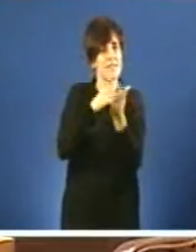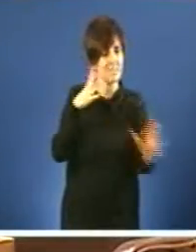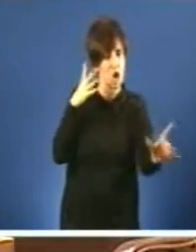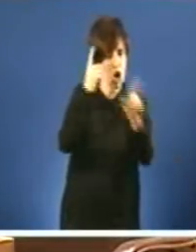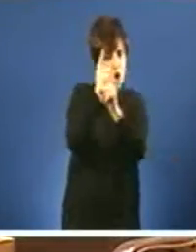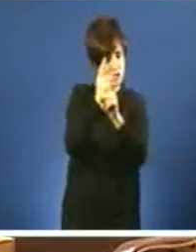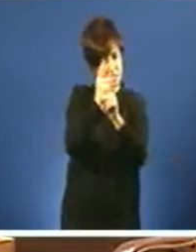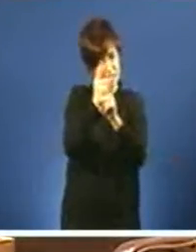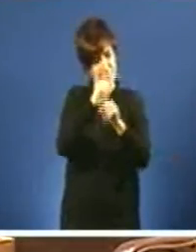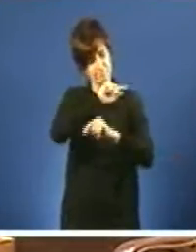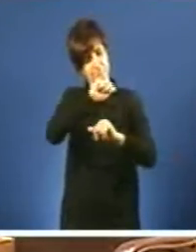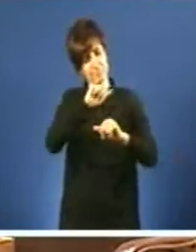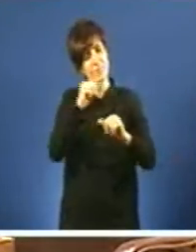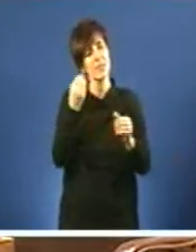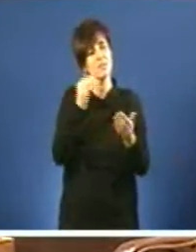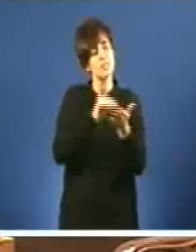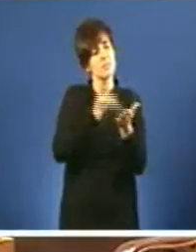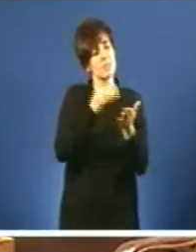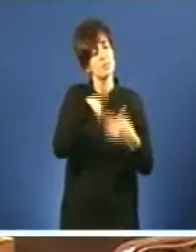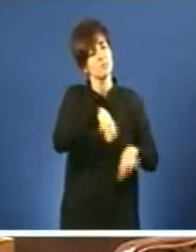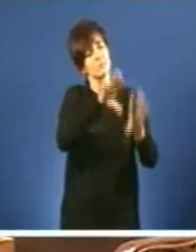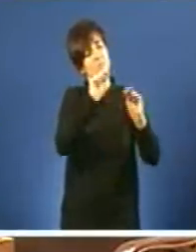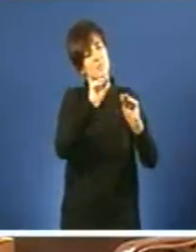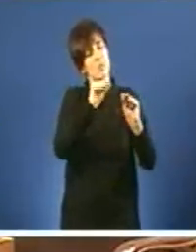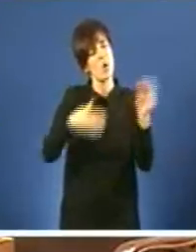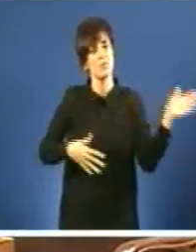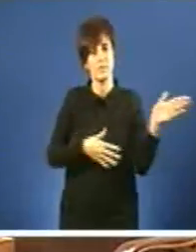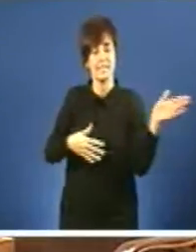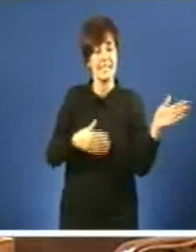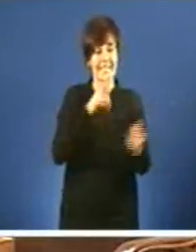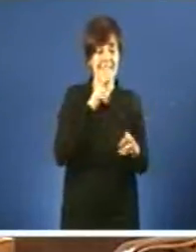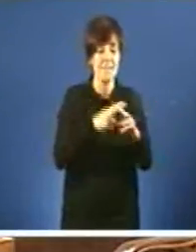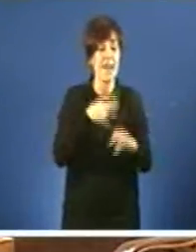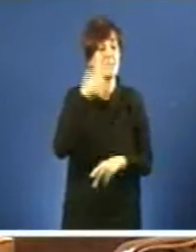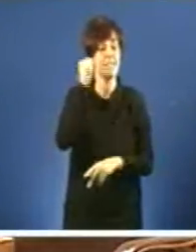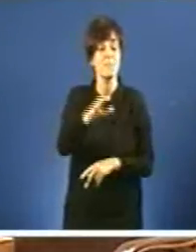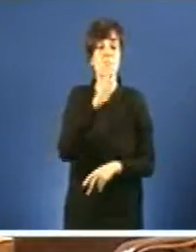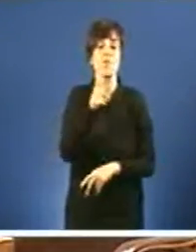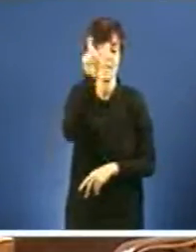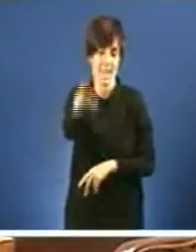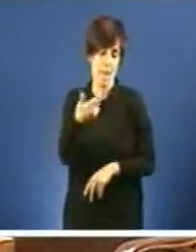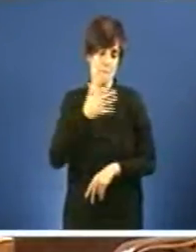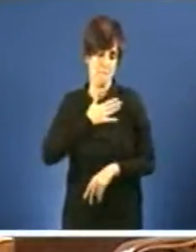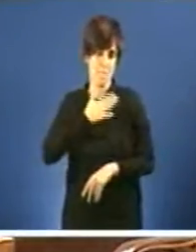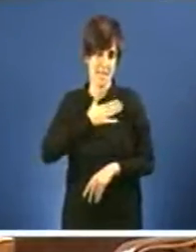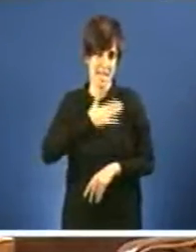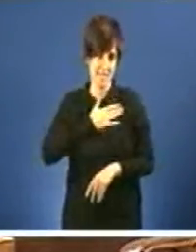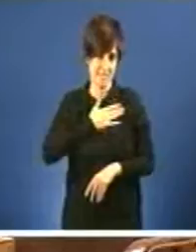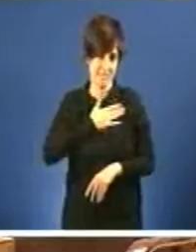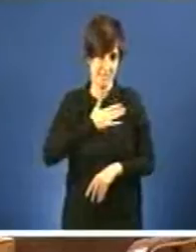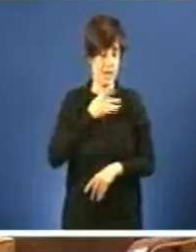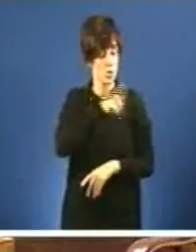máis a letra dun coñecido tango. La maté porque era mía. Pois nos non entendemos así o amor o galego. Mire,